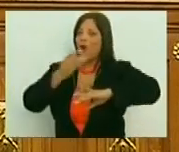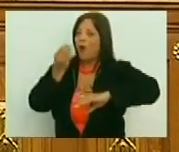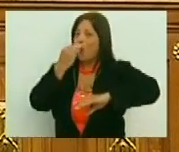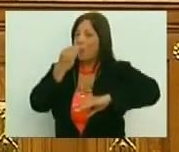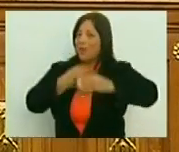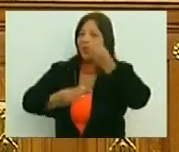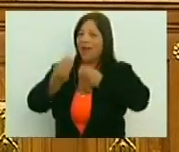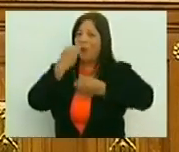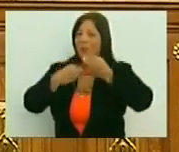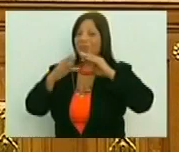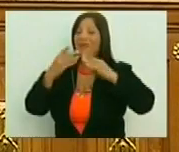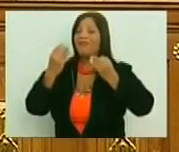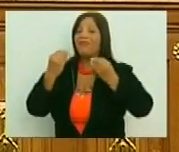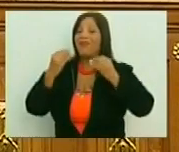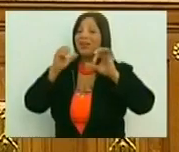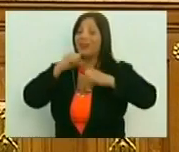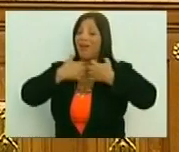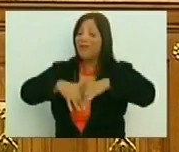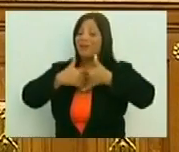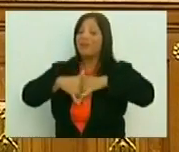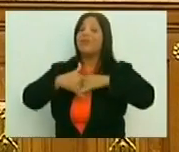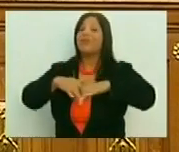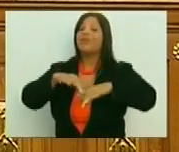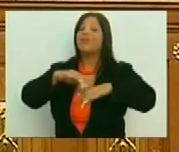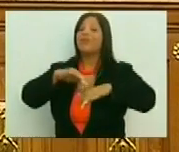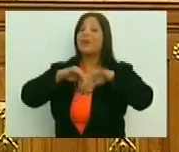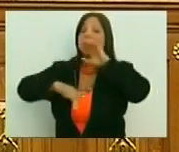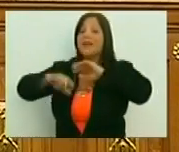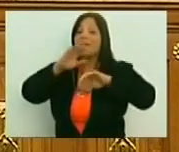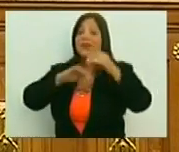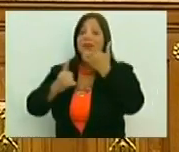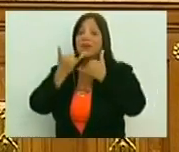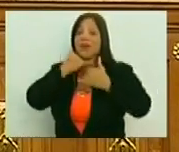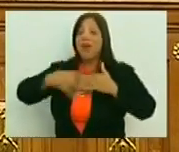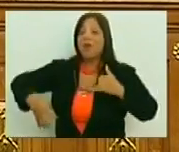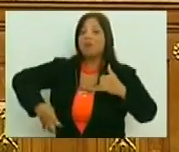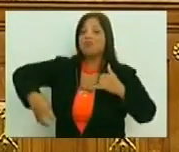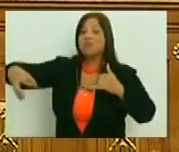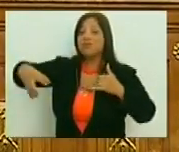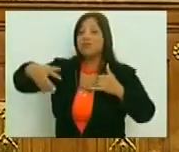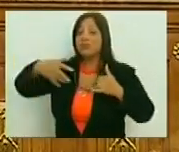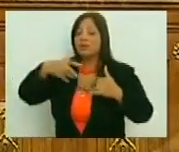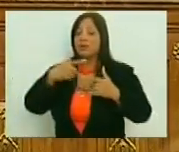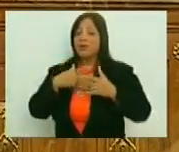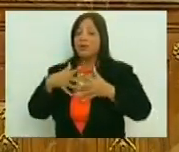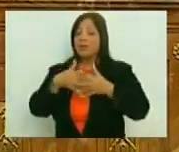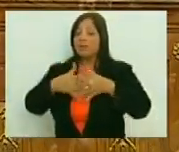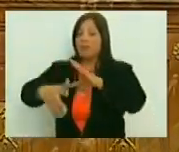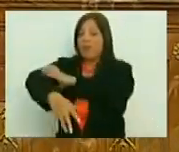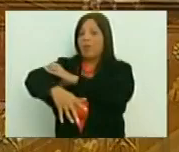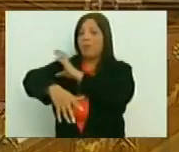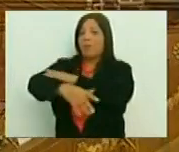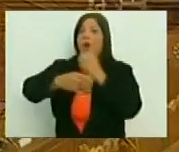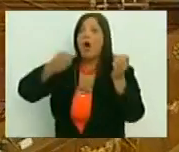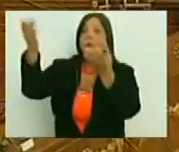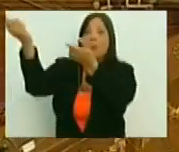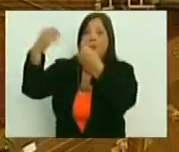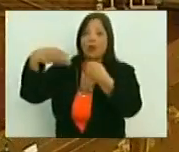alimentario, ha sido, porque una burguesía, y mafias importadoras,